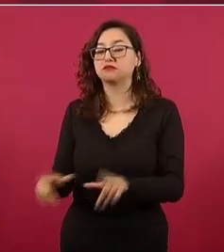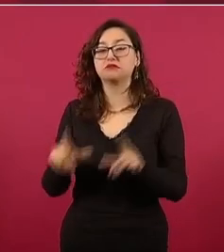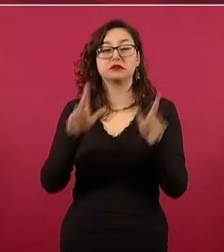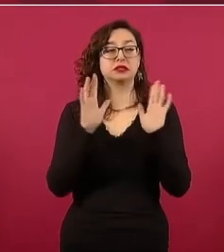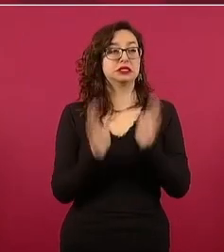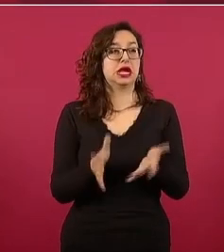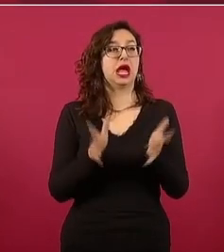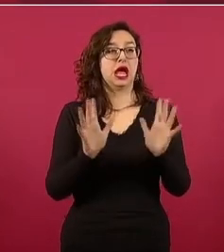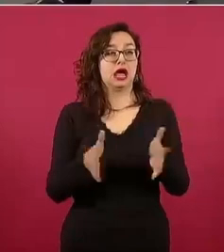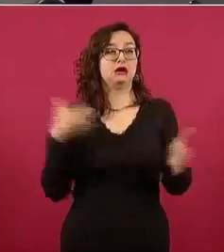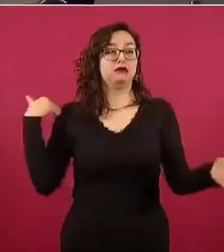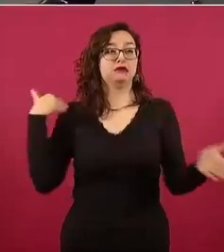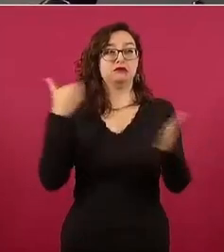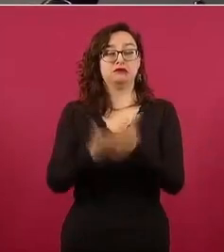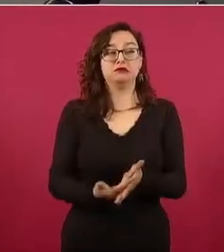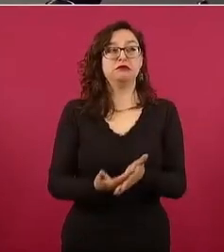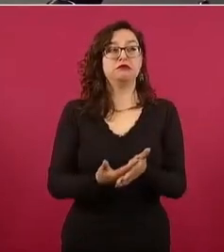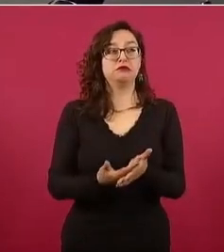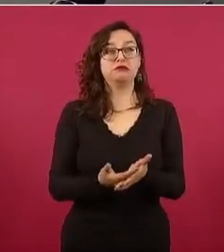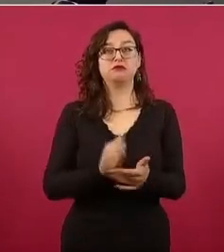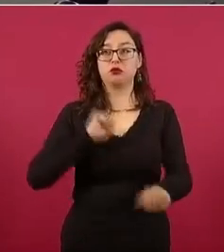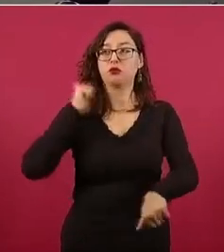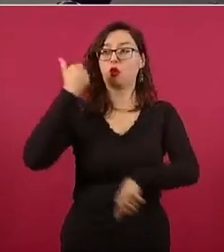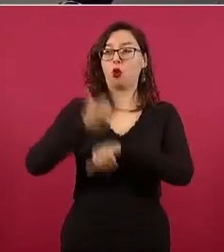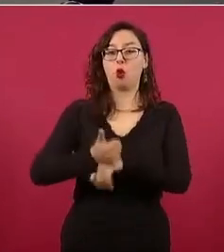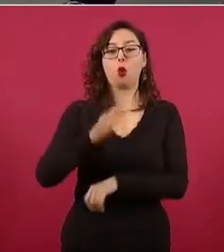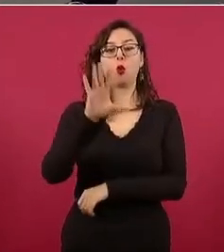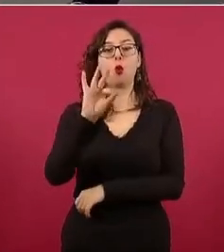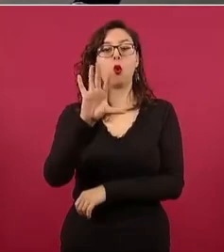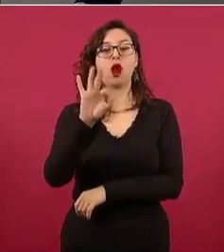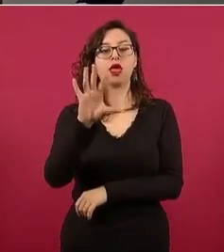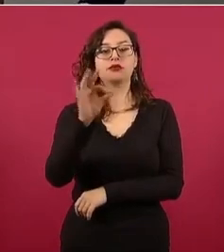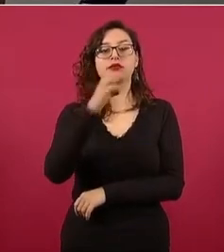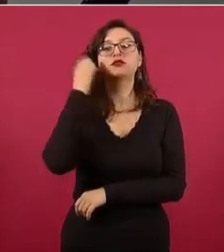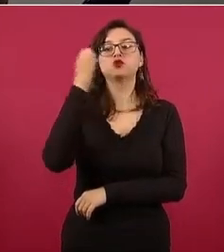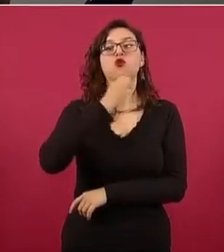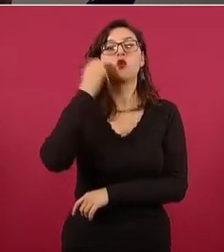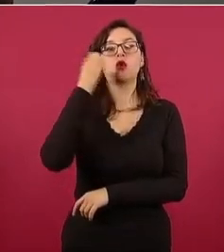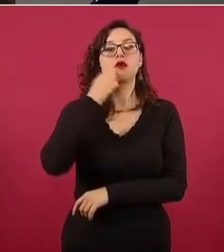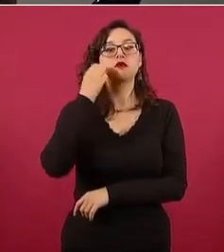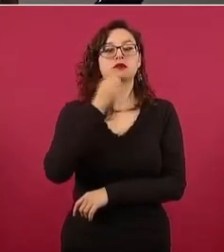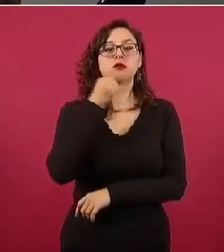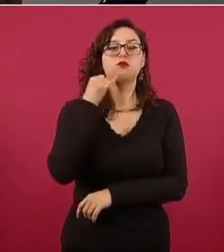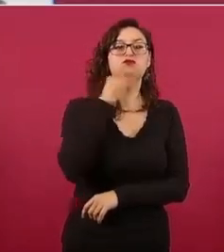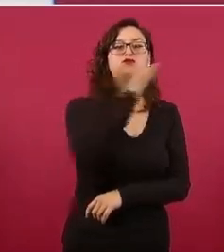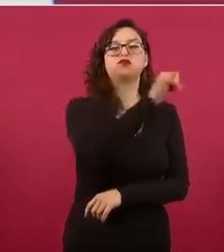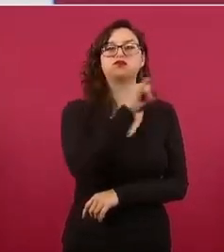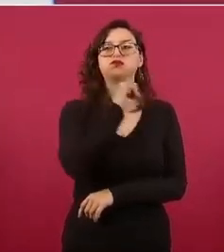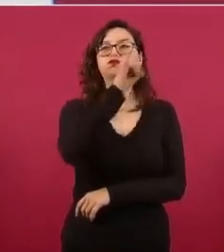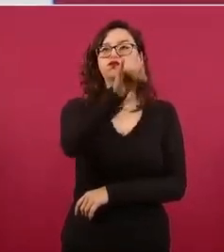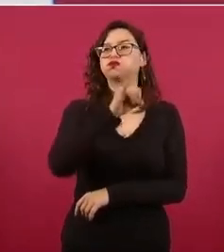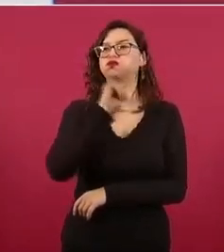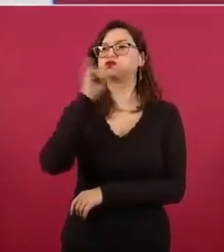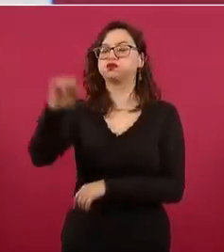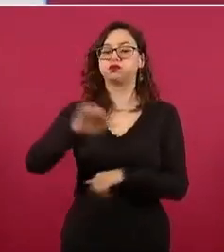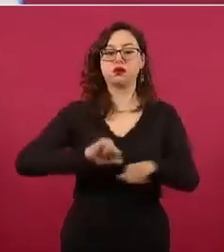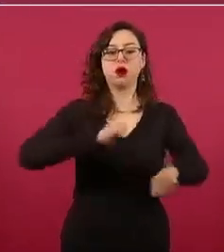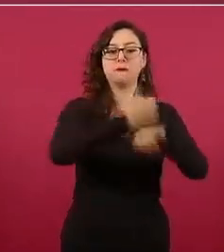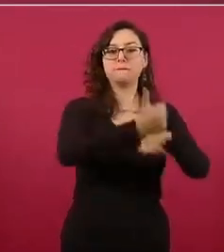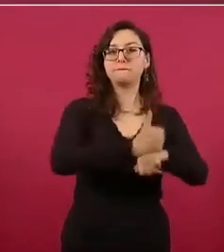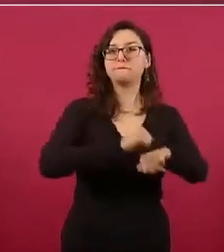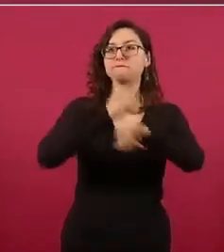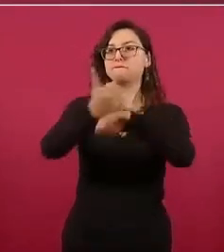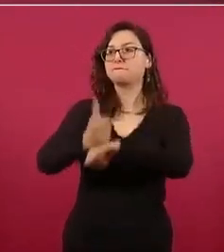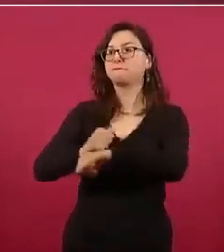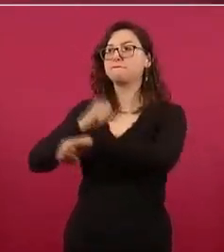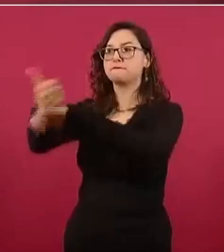en las zonas más apartadas y ampliamos